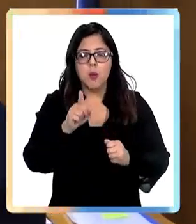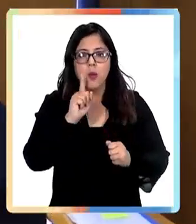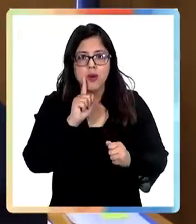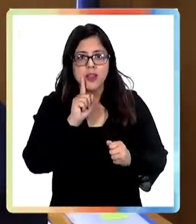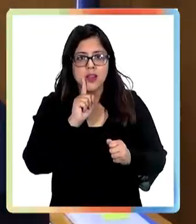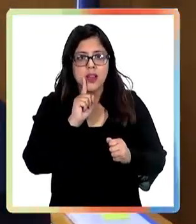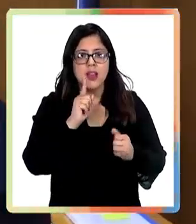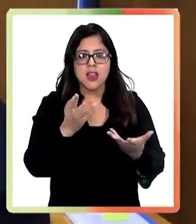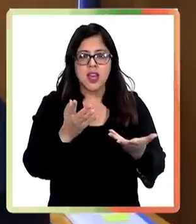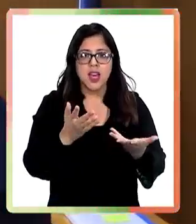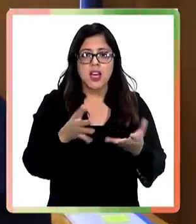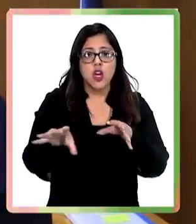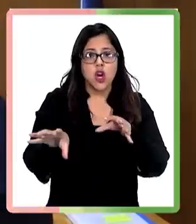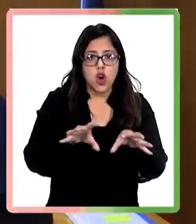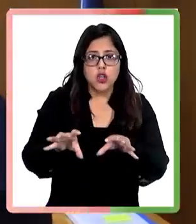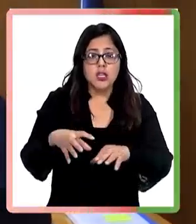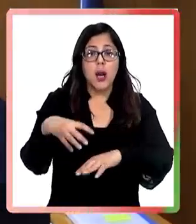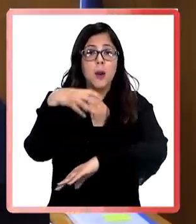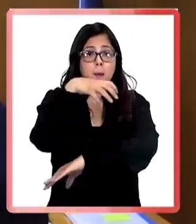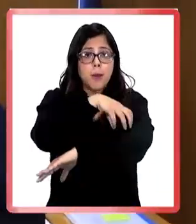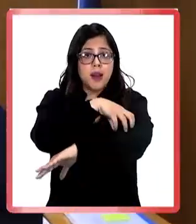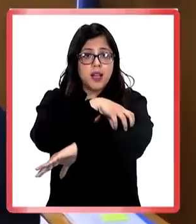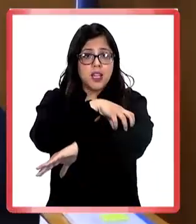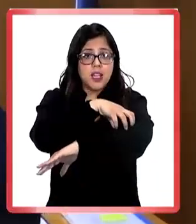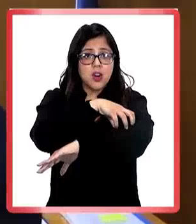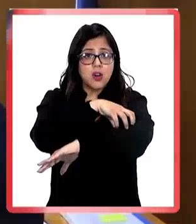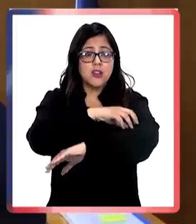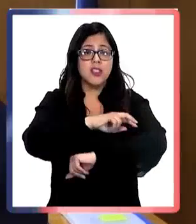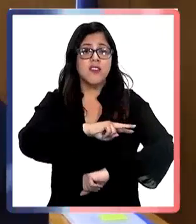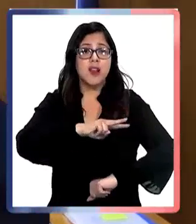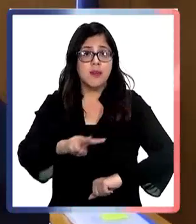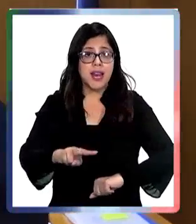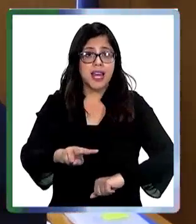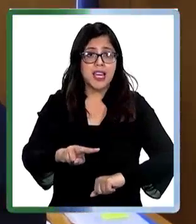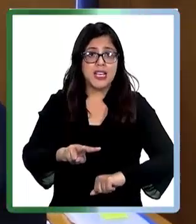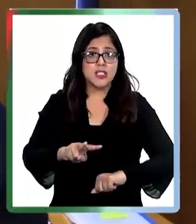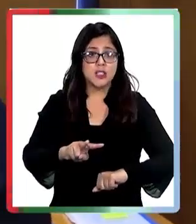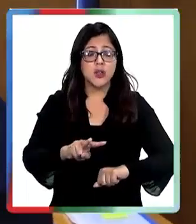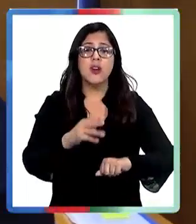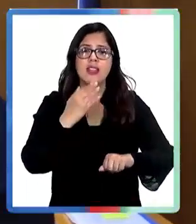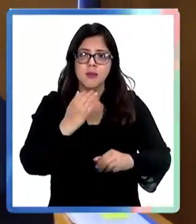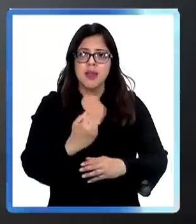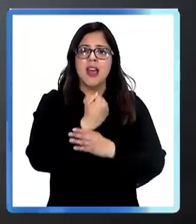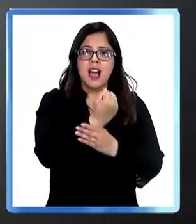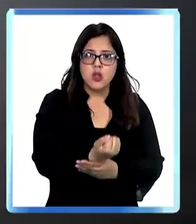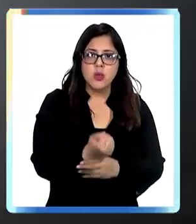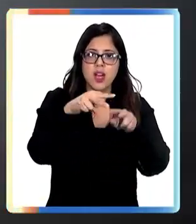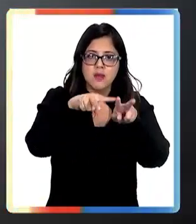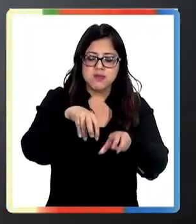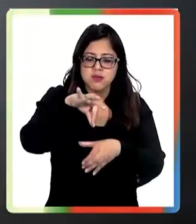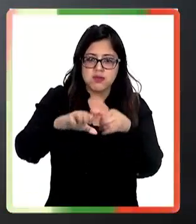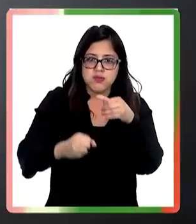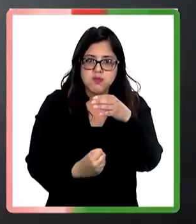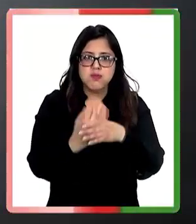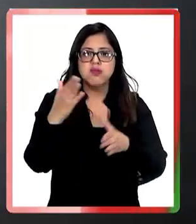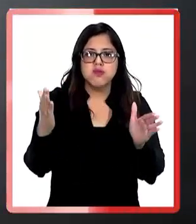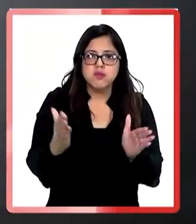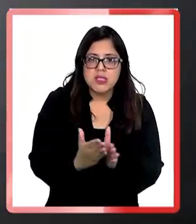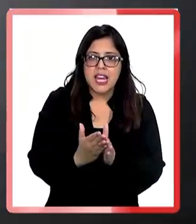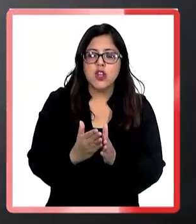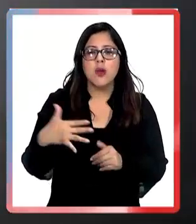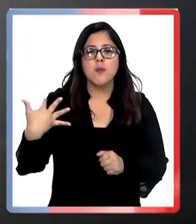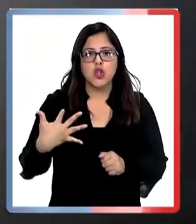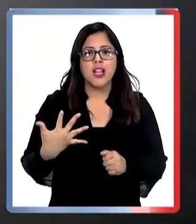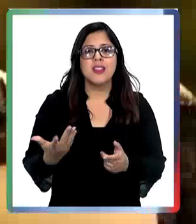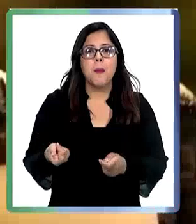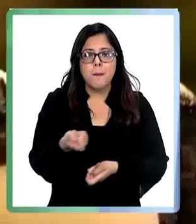región de Valparaíso sin menoscabar tampoco a nuestros pequeños agricultores que también son la base de la economía. Con este decreto, la Dirección General